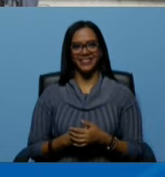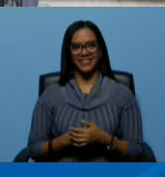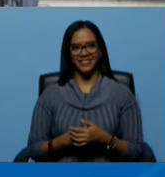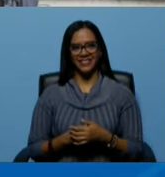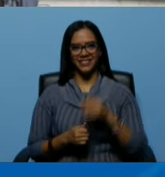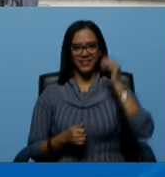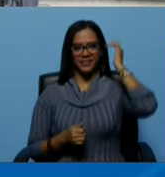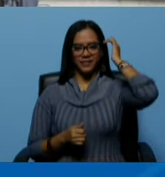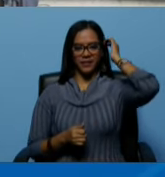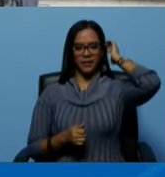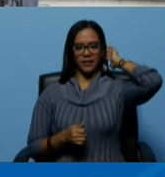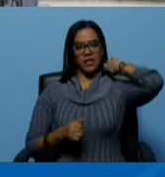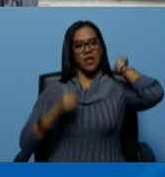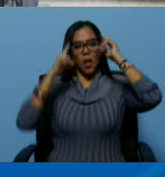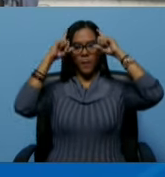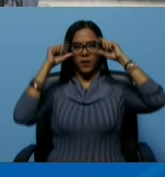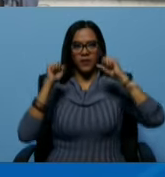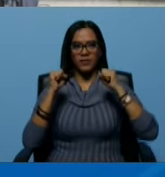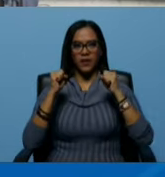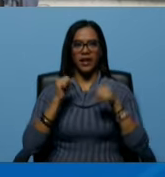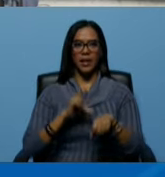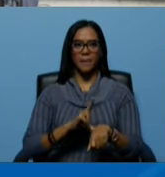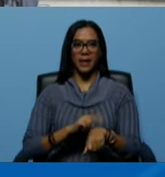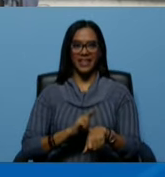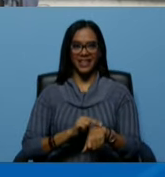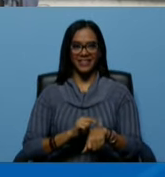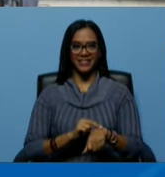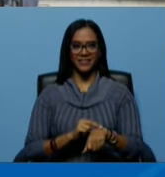de profesionales médicas